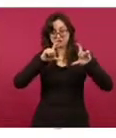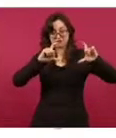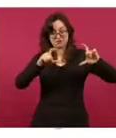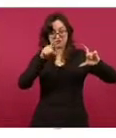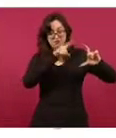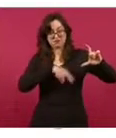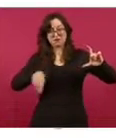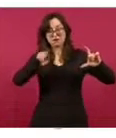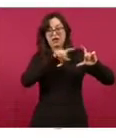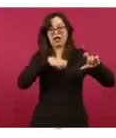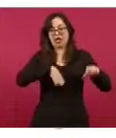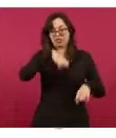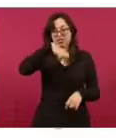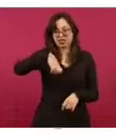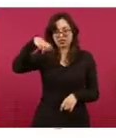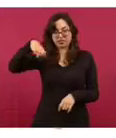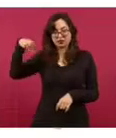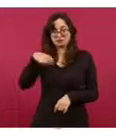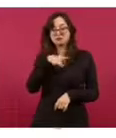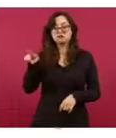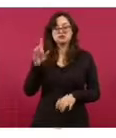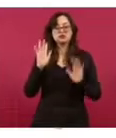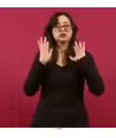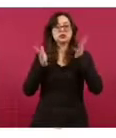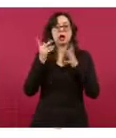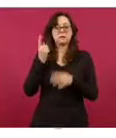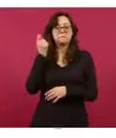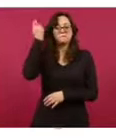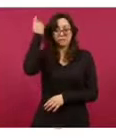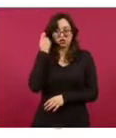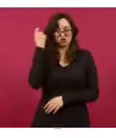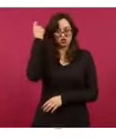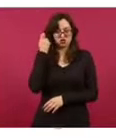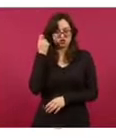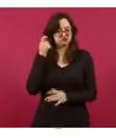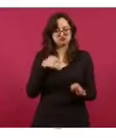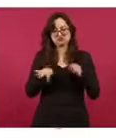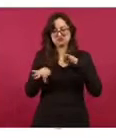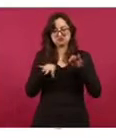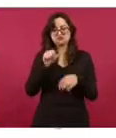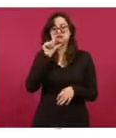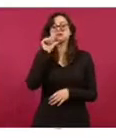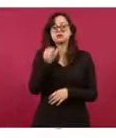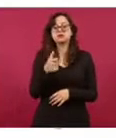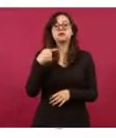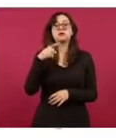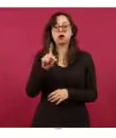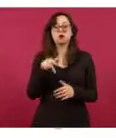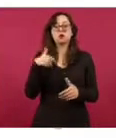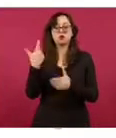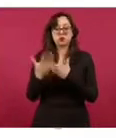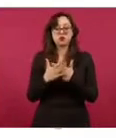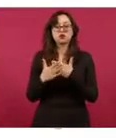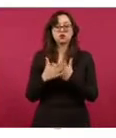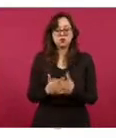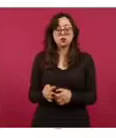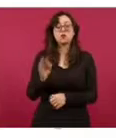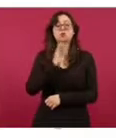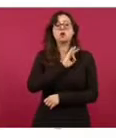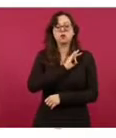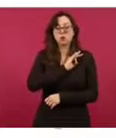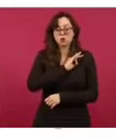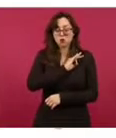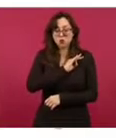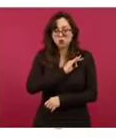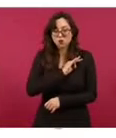modalidad van a tener la oferta de incorporarse al IMSS-GenSTAR toda vez que el nuevo órgano público descentralizado, IMSS